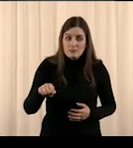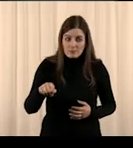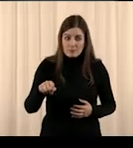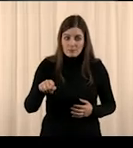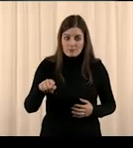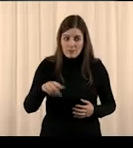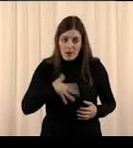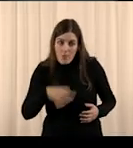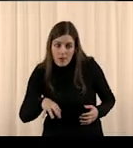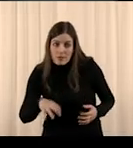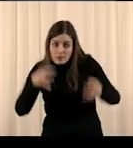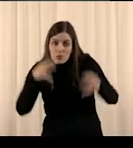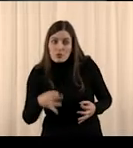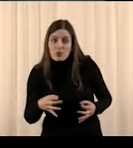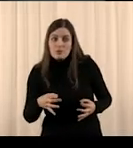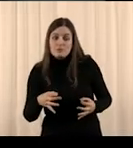¿Seguro?